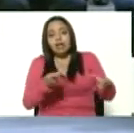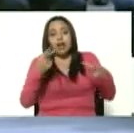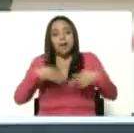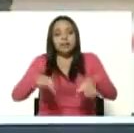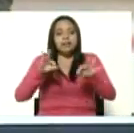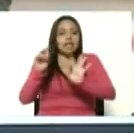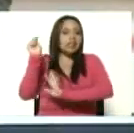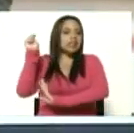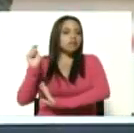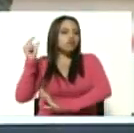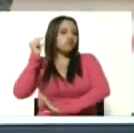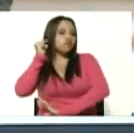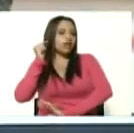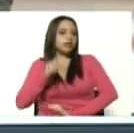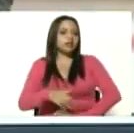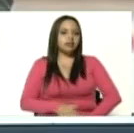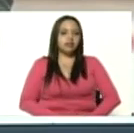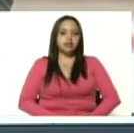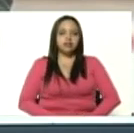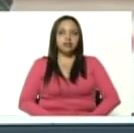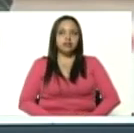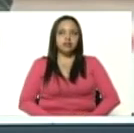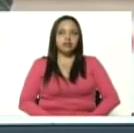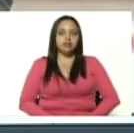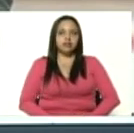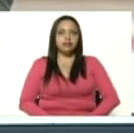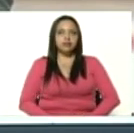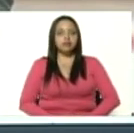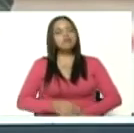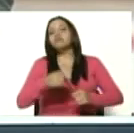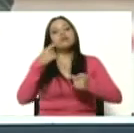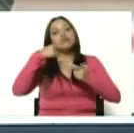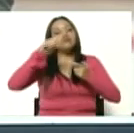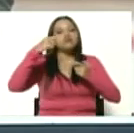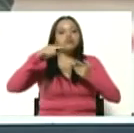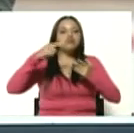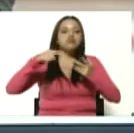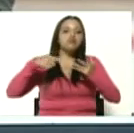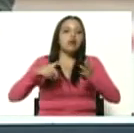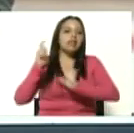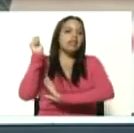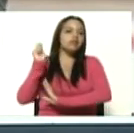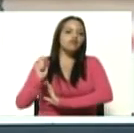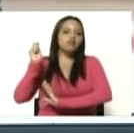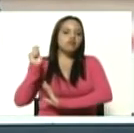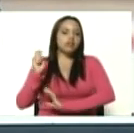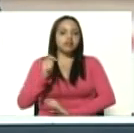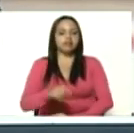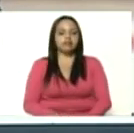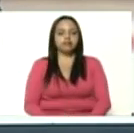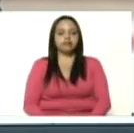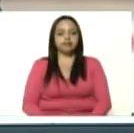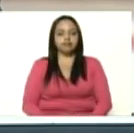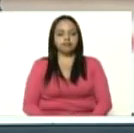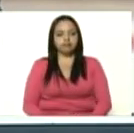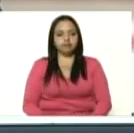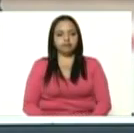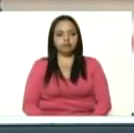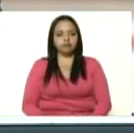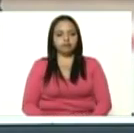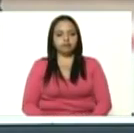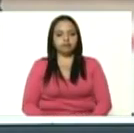diputadas Nancy Pérez de Varinas, Gabriela Chacón de Petare e Ignacio Busnego,